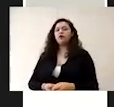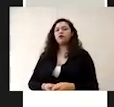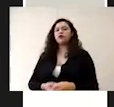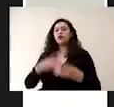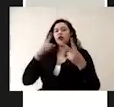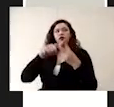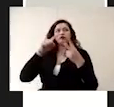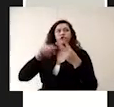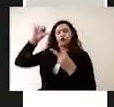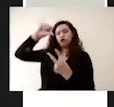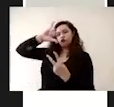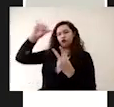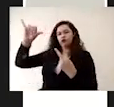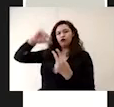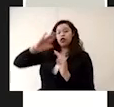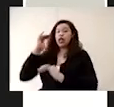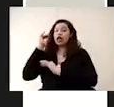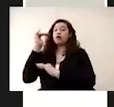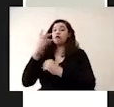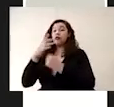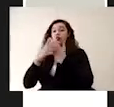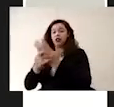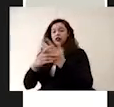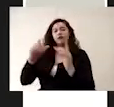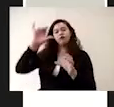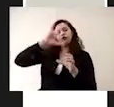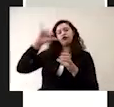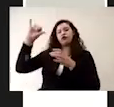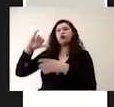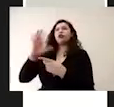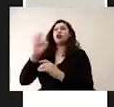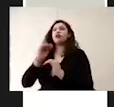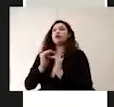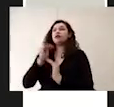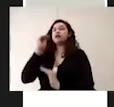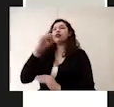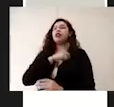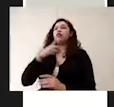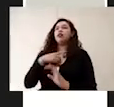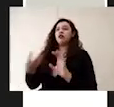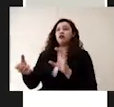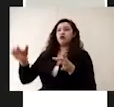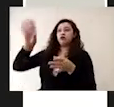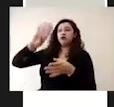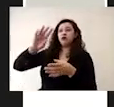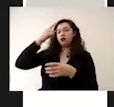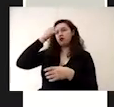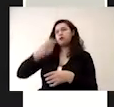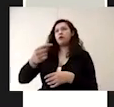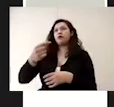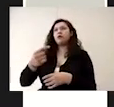hasta donde indica el límite. Si nos llegamos a pasar, tenemos que tirarla para que llegue justo a la